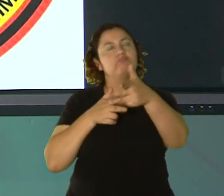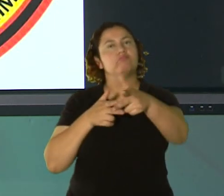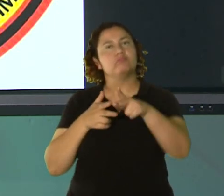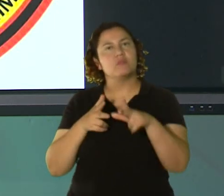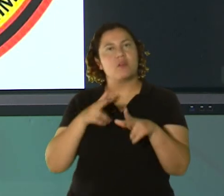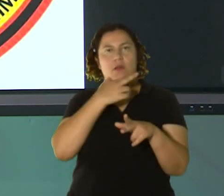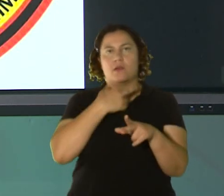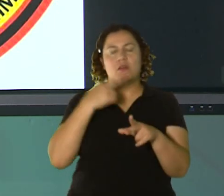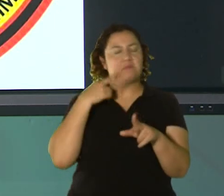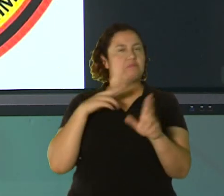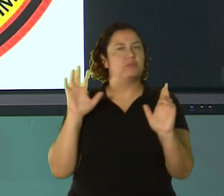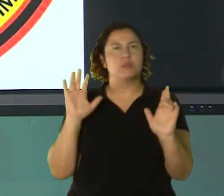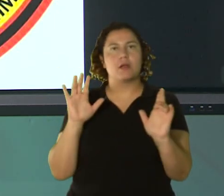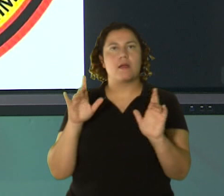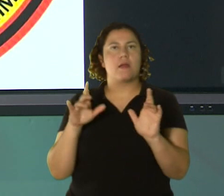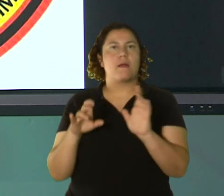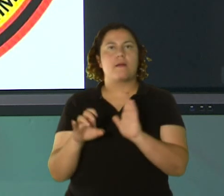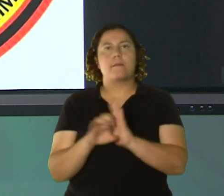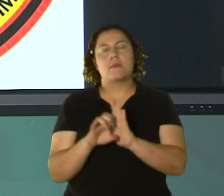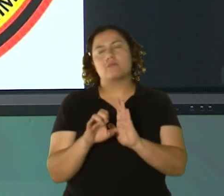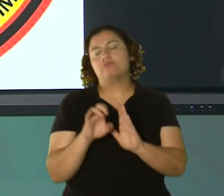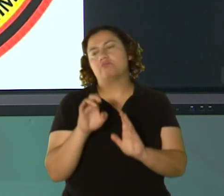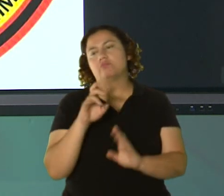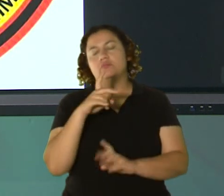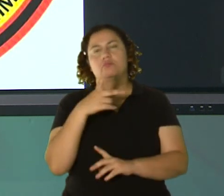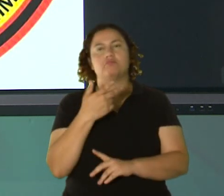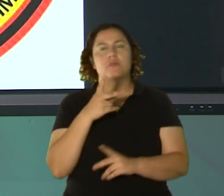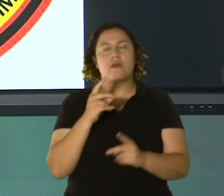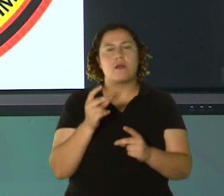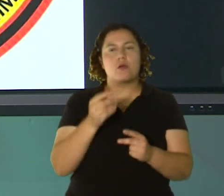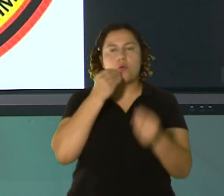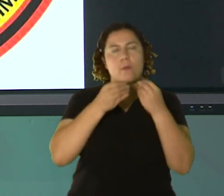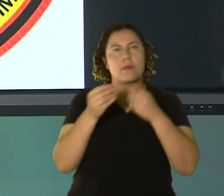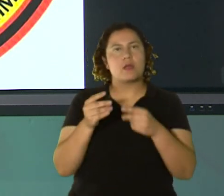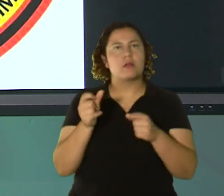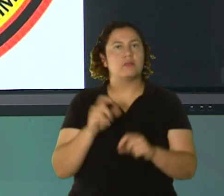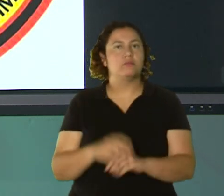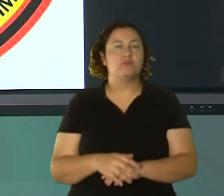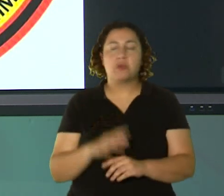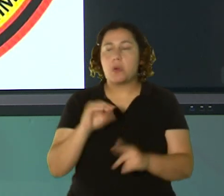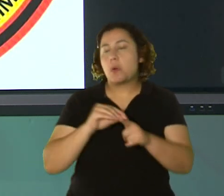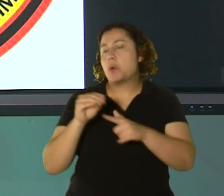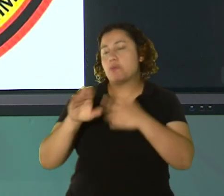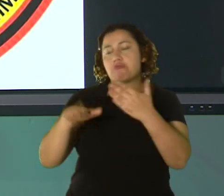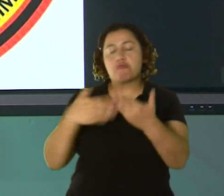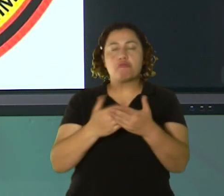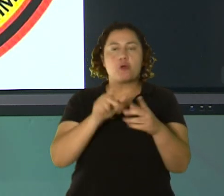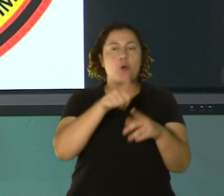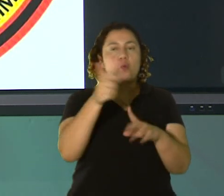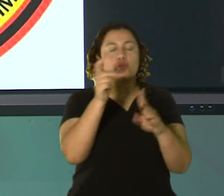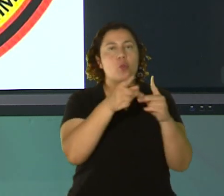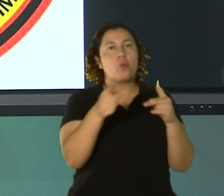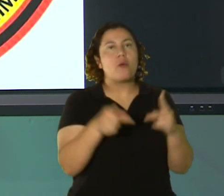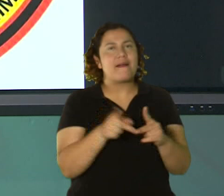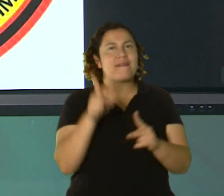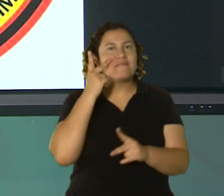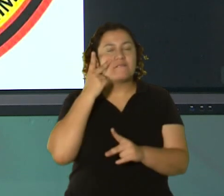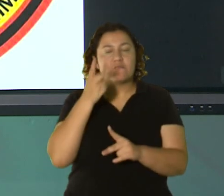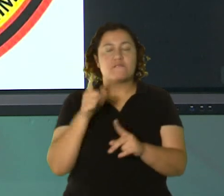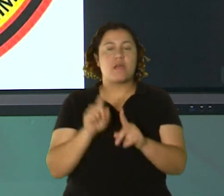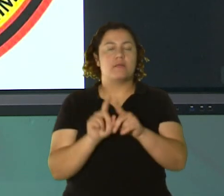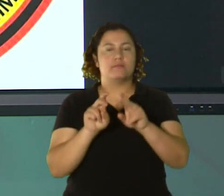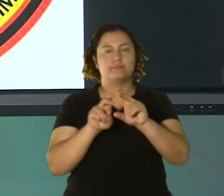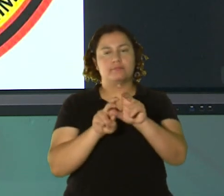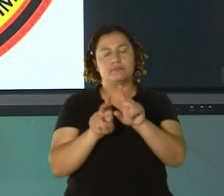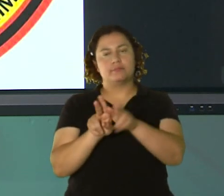un restaurante de comida rápida, como decimos en Puerto Rico, un fast food. O llegó hasta algún sitio y ellos ven que usted se bajó pero